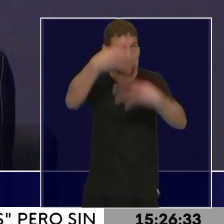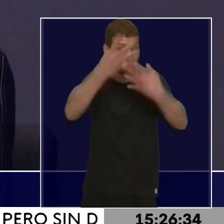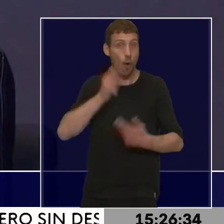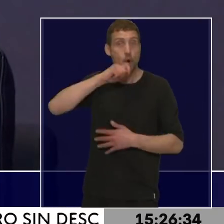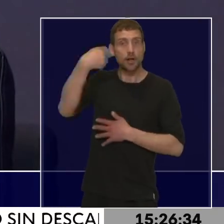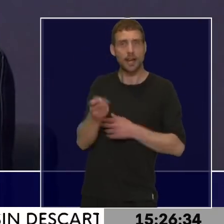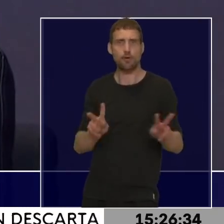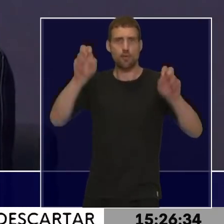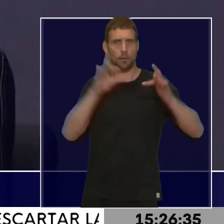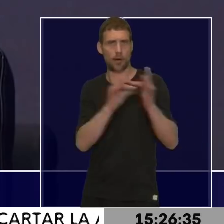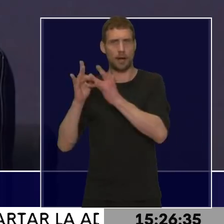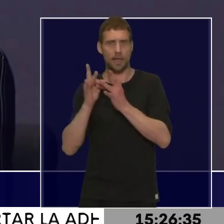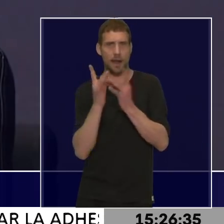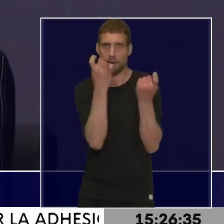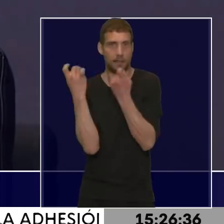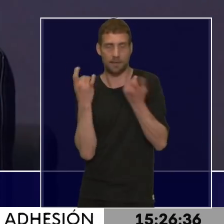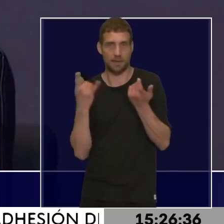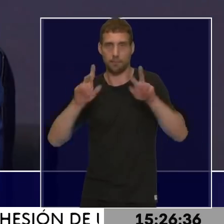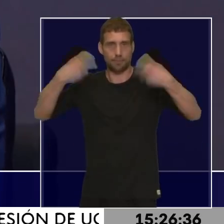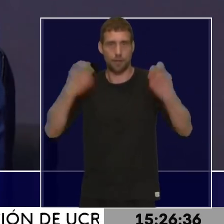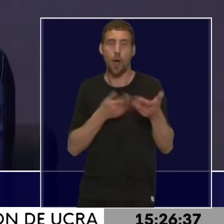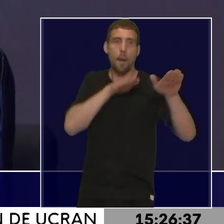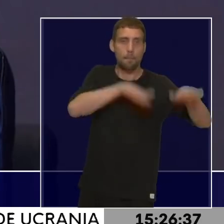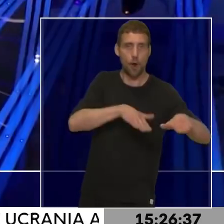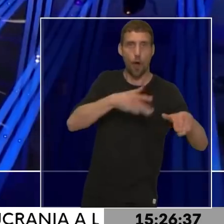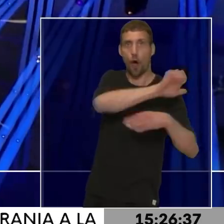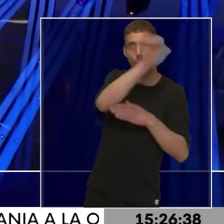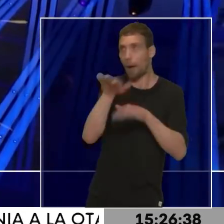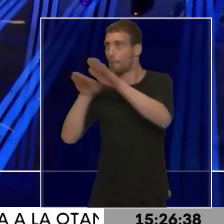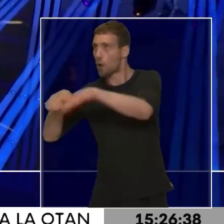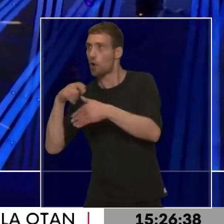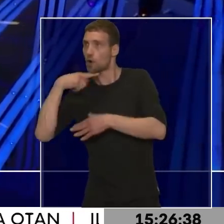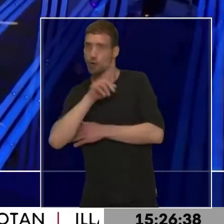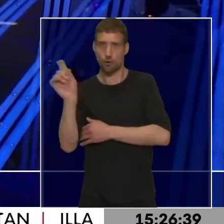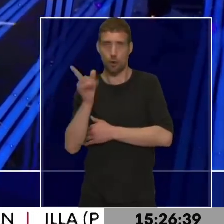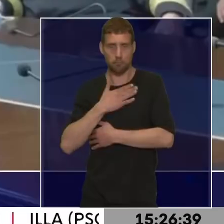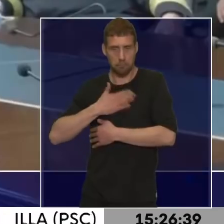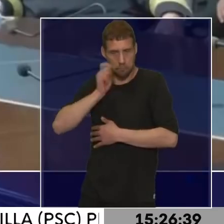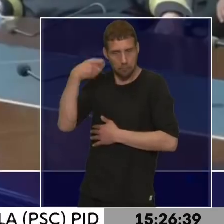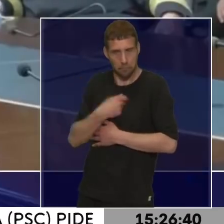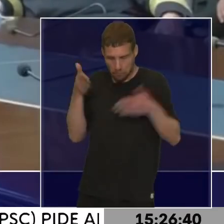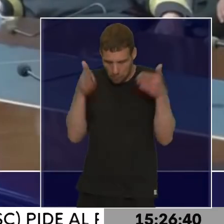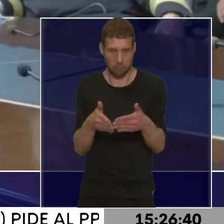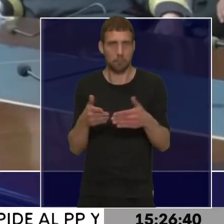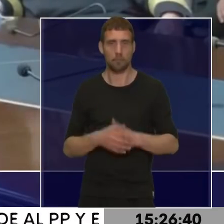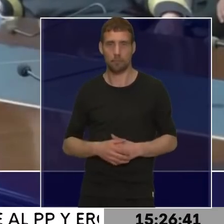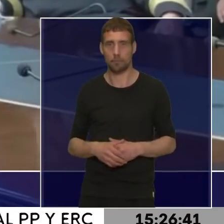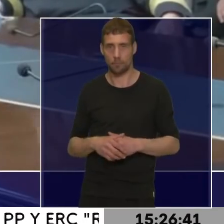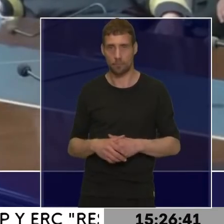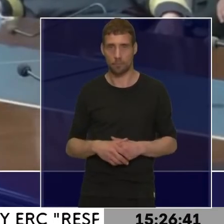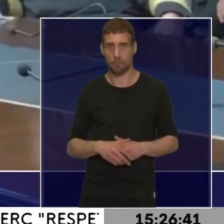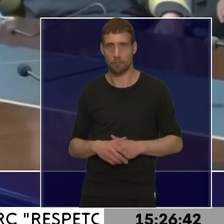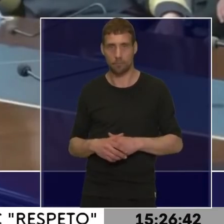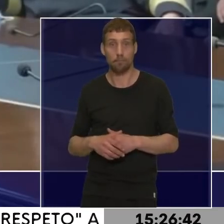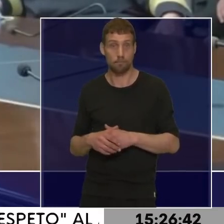que no sean ni pro-occidentales ni prorrusos y que defiendan los intereses nacionales de Ucrania. En medio de